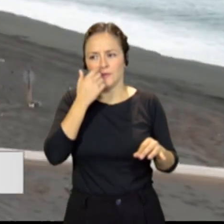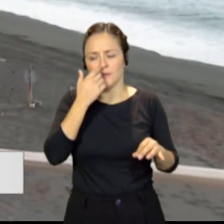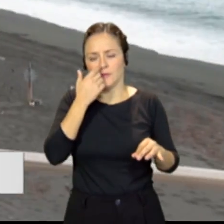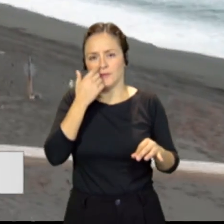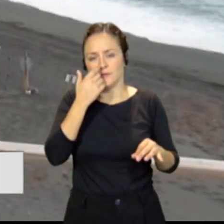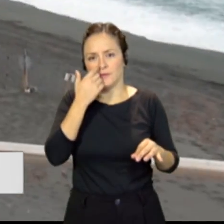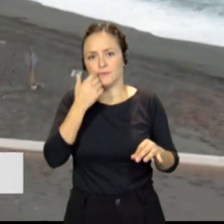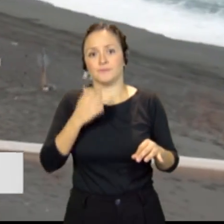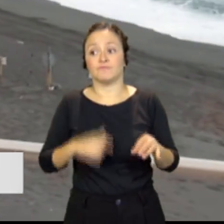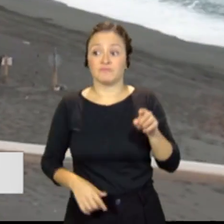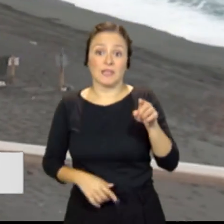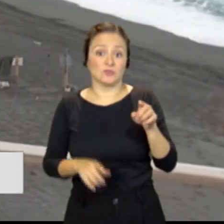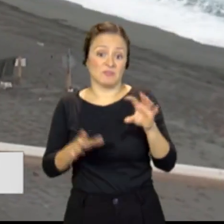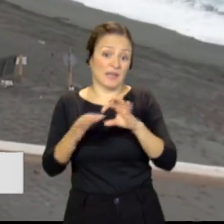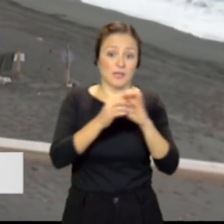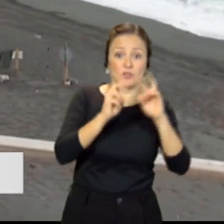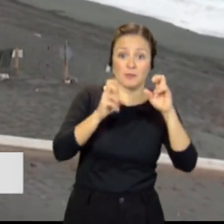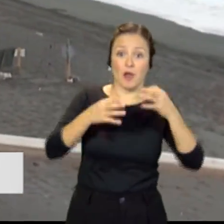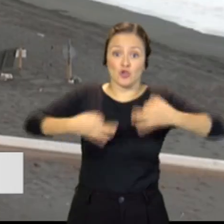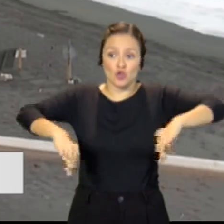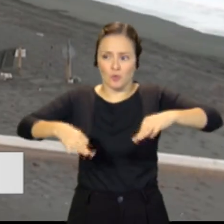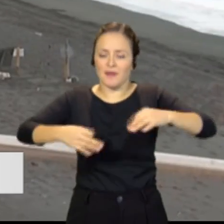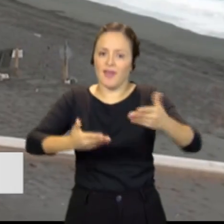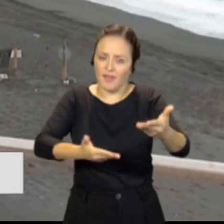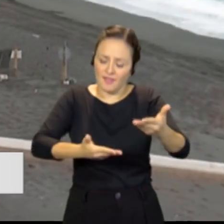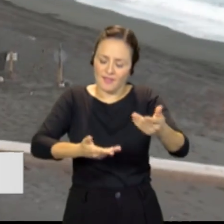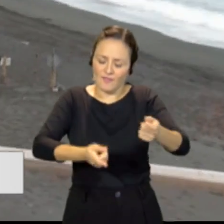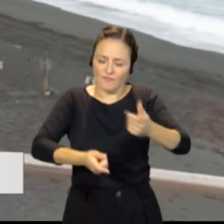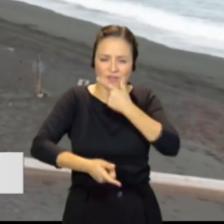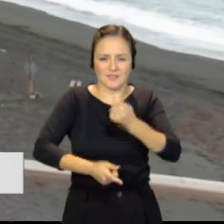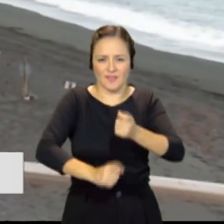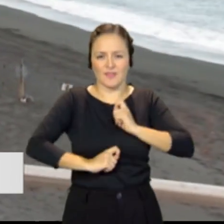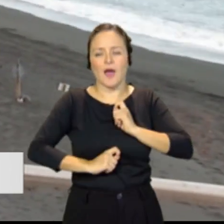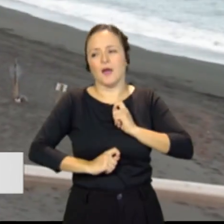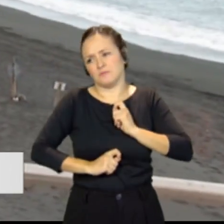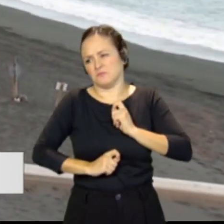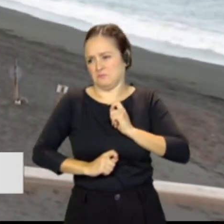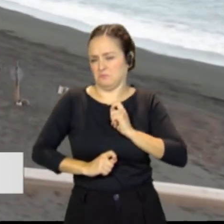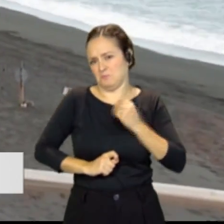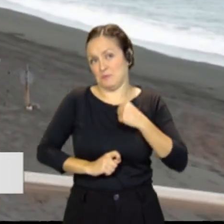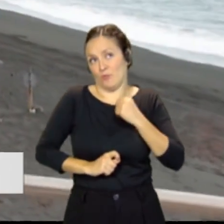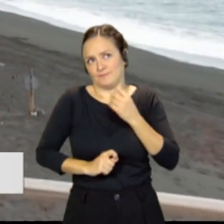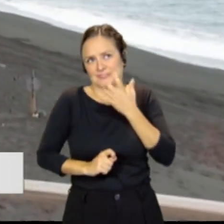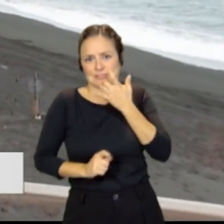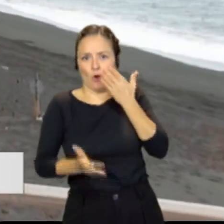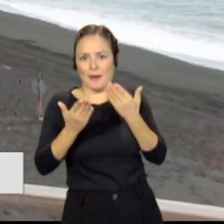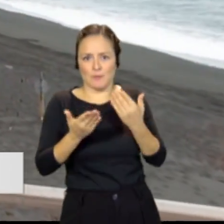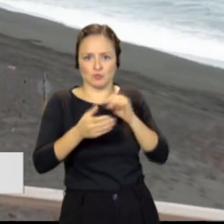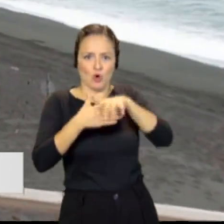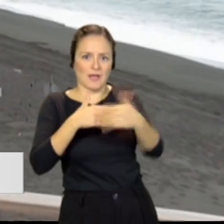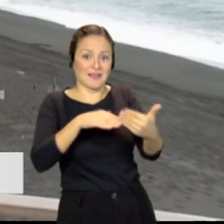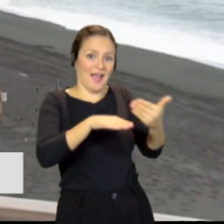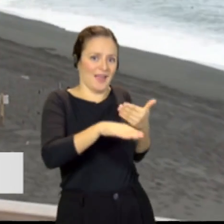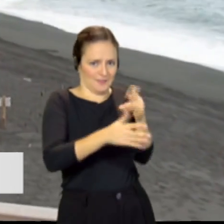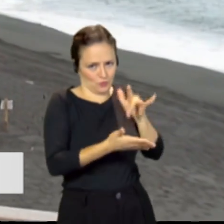en cuanto a la normalidad. Por lo menos lo más parecido a lo que era antes. Ya el alcalde antes comentaba de que